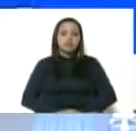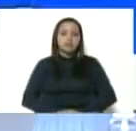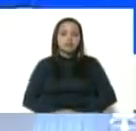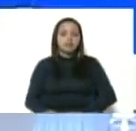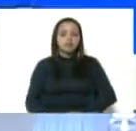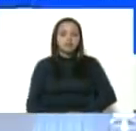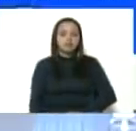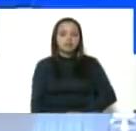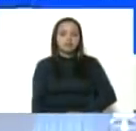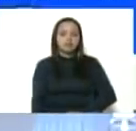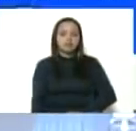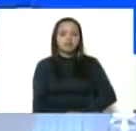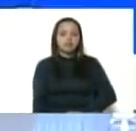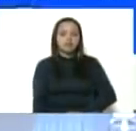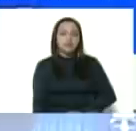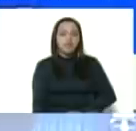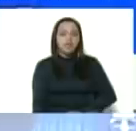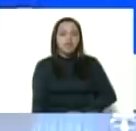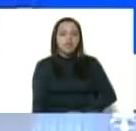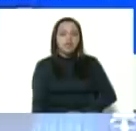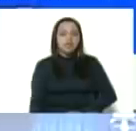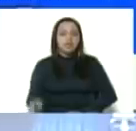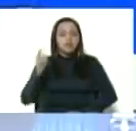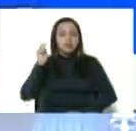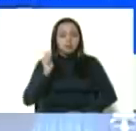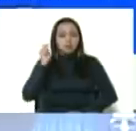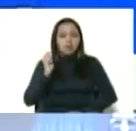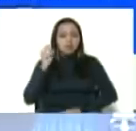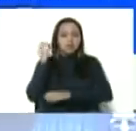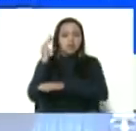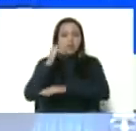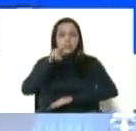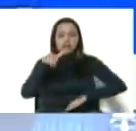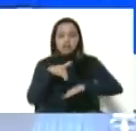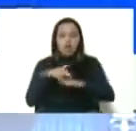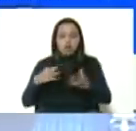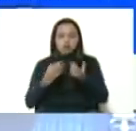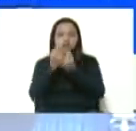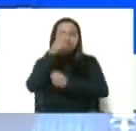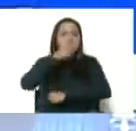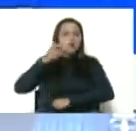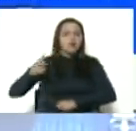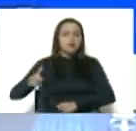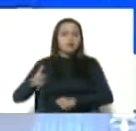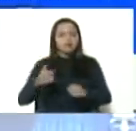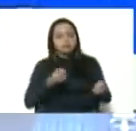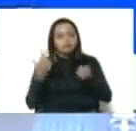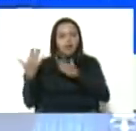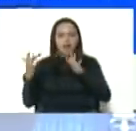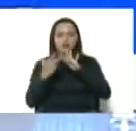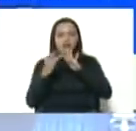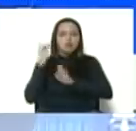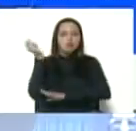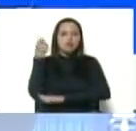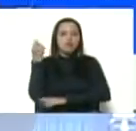Daniela, diputada a la Asamblea Nacional, junto al Poder Popular. Adelante, apure.